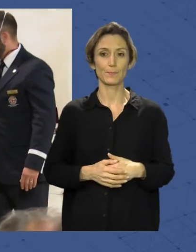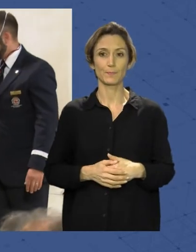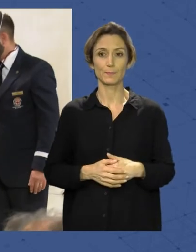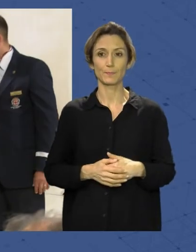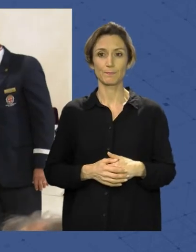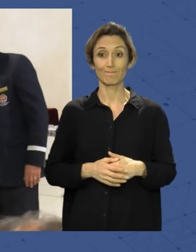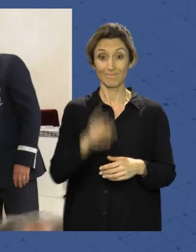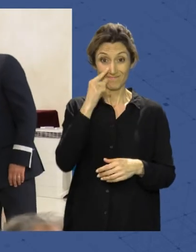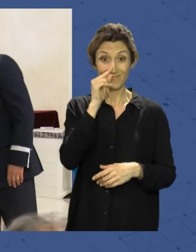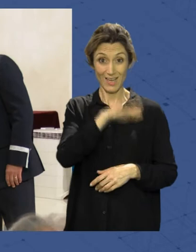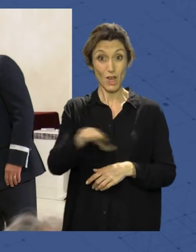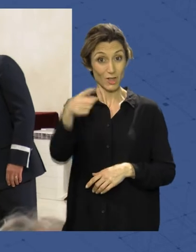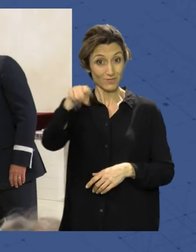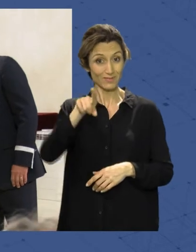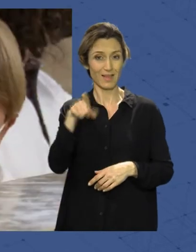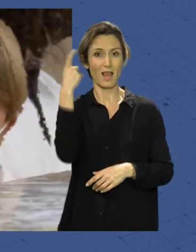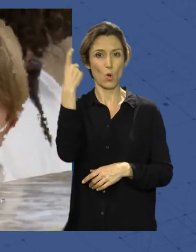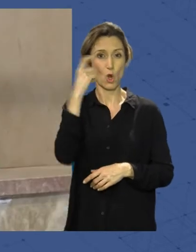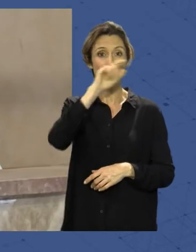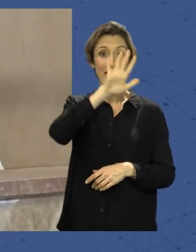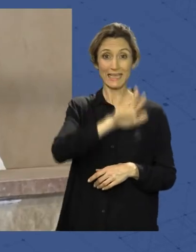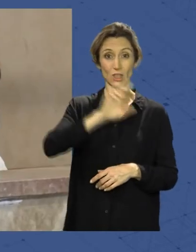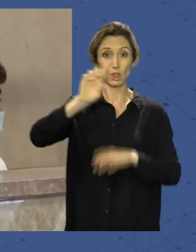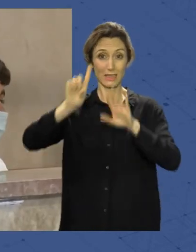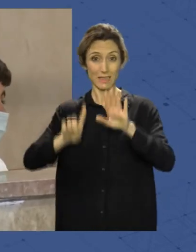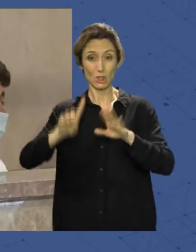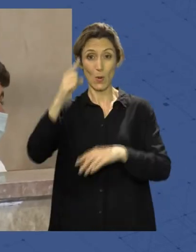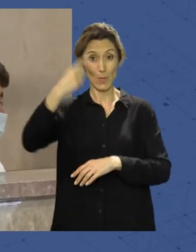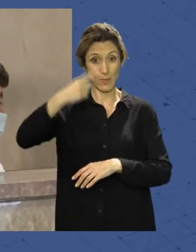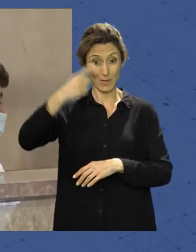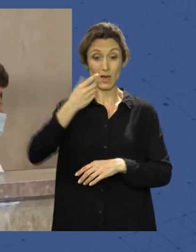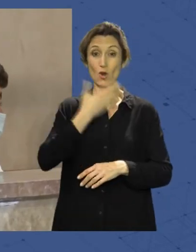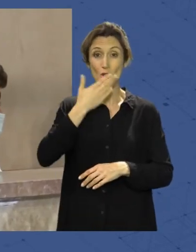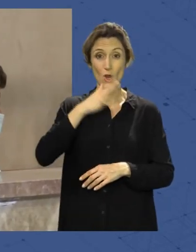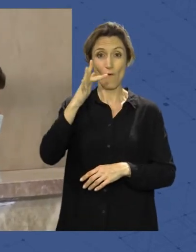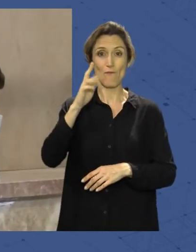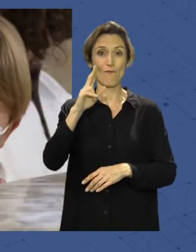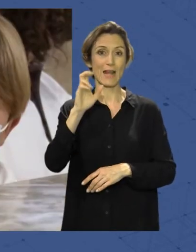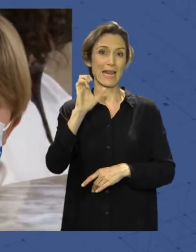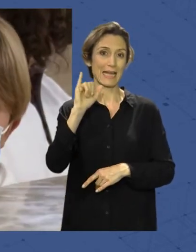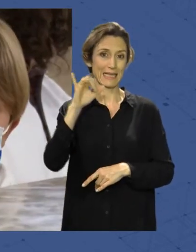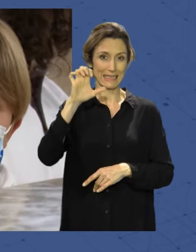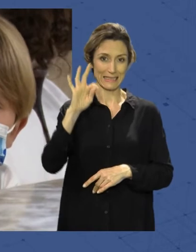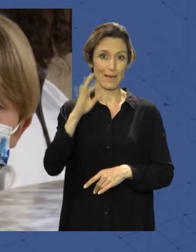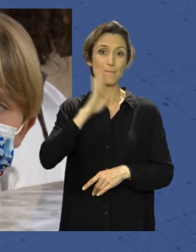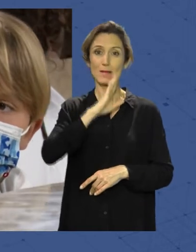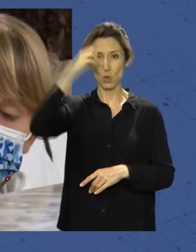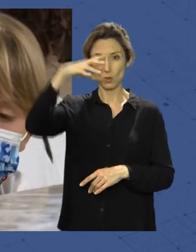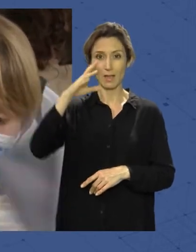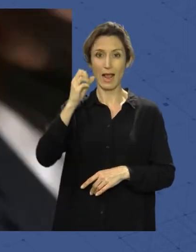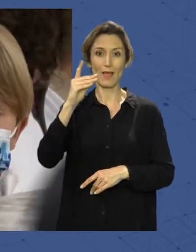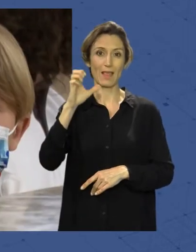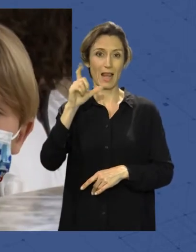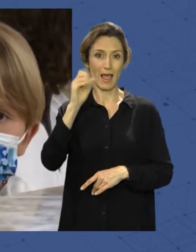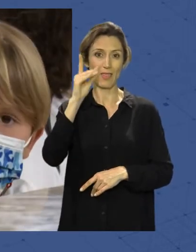Estos niños y niñas, alumnos de quinto y sexto de primaria de los colegios Freinet, Madre de la Luz, Adela Díaz, El Alquían, La